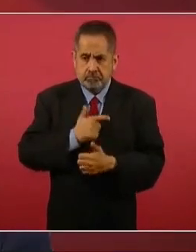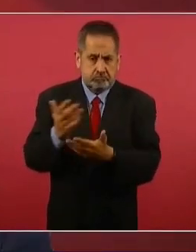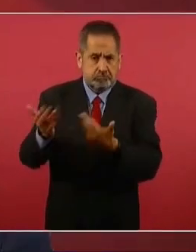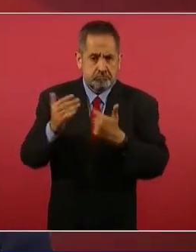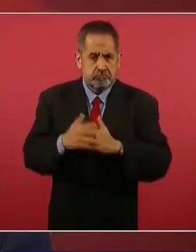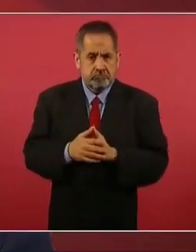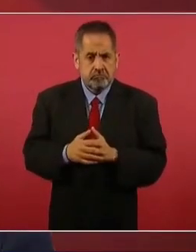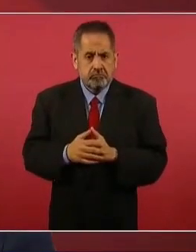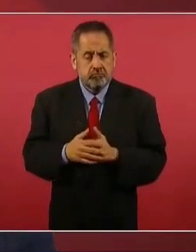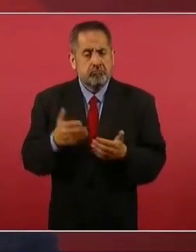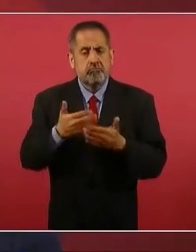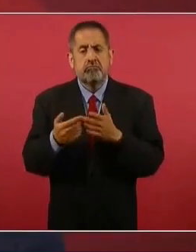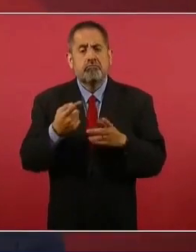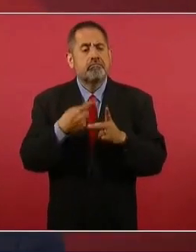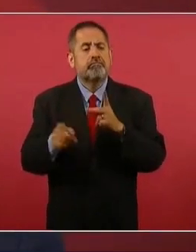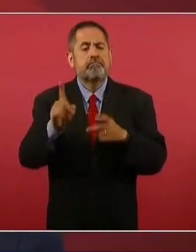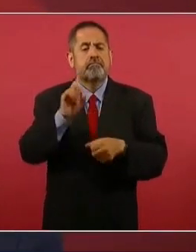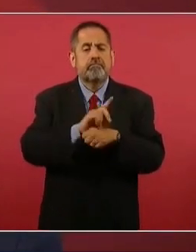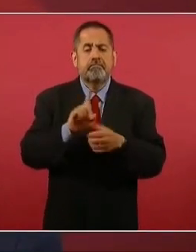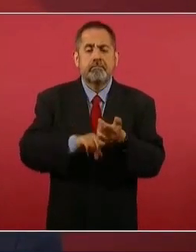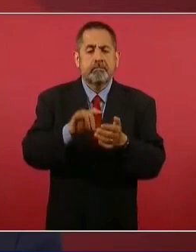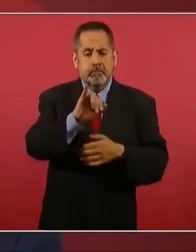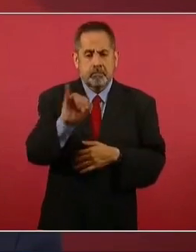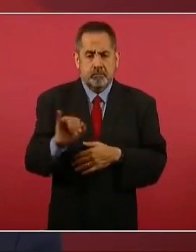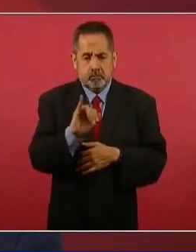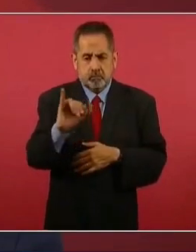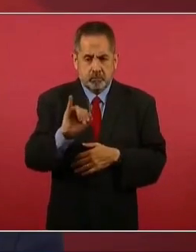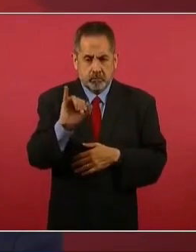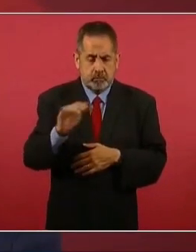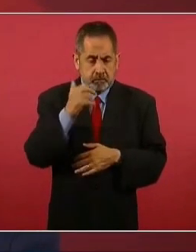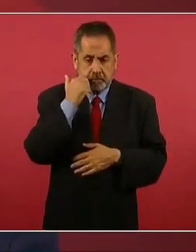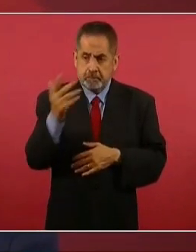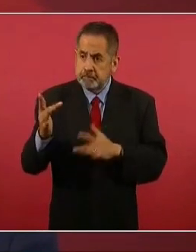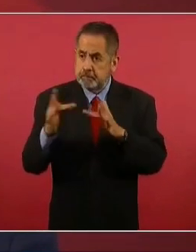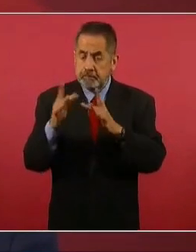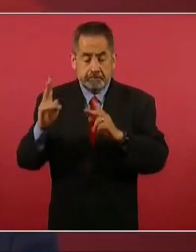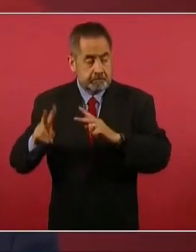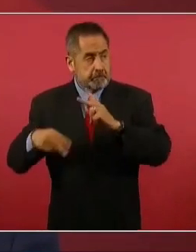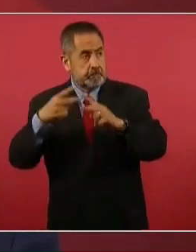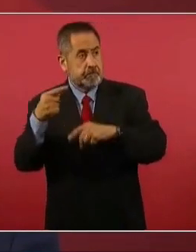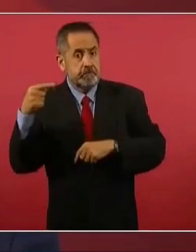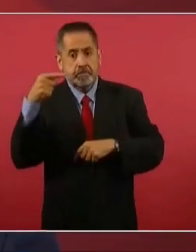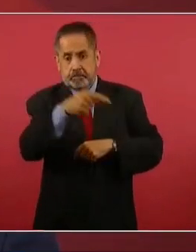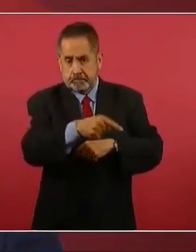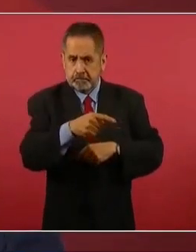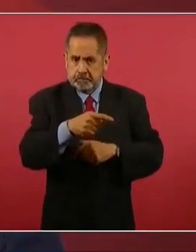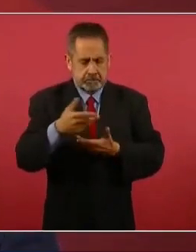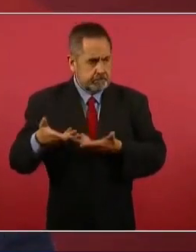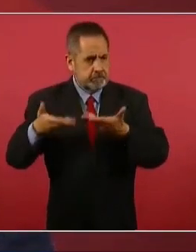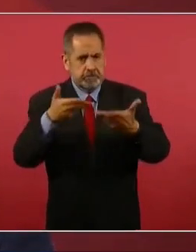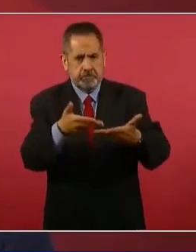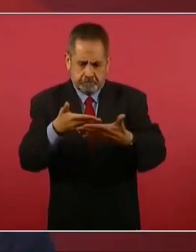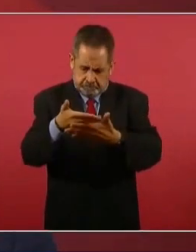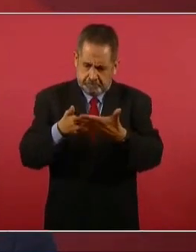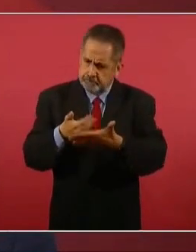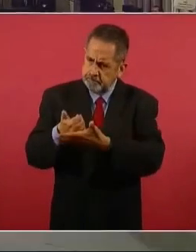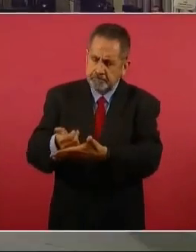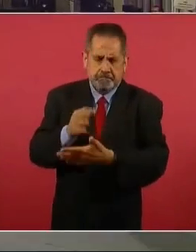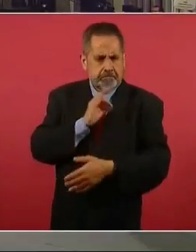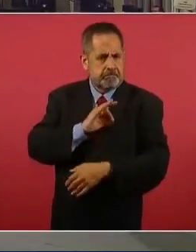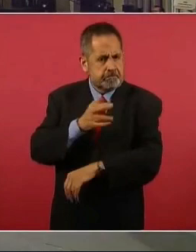ahora a partir del jueves si pueden acudir a esta convocatoria y les ayudamos también